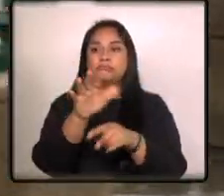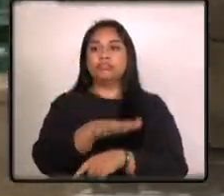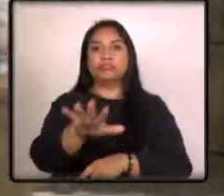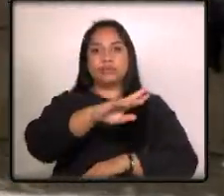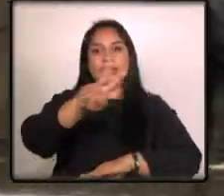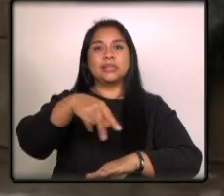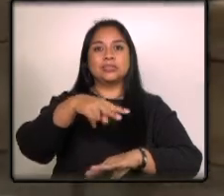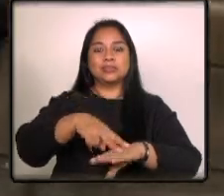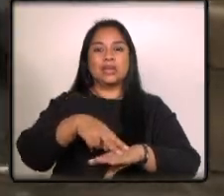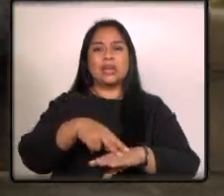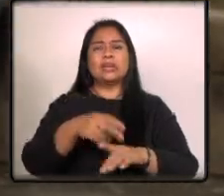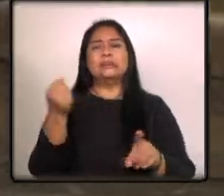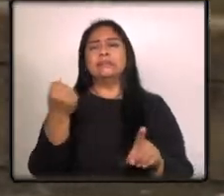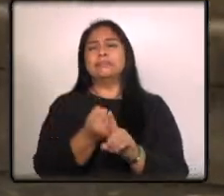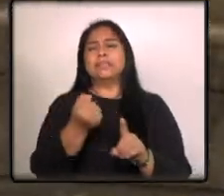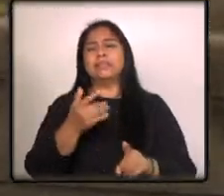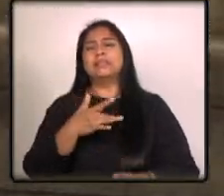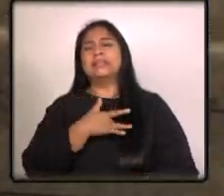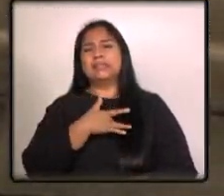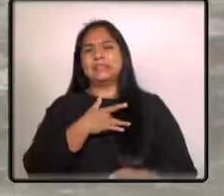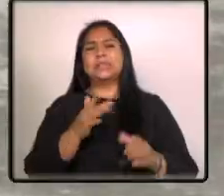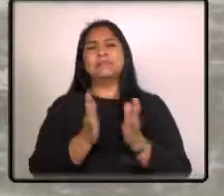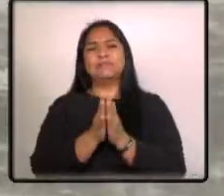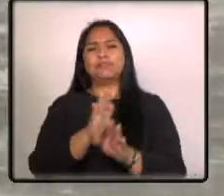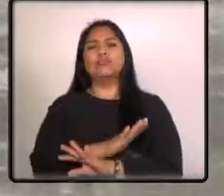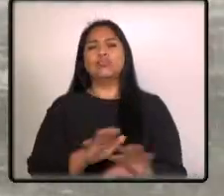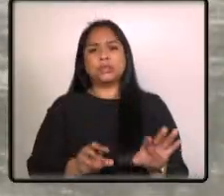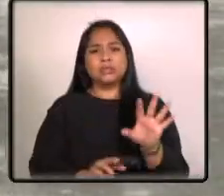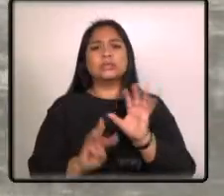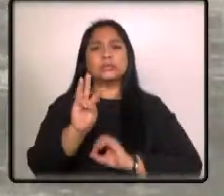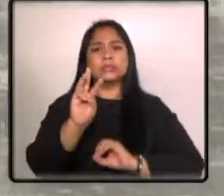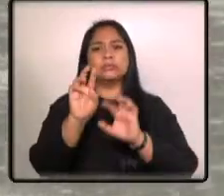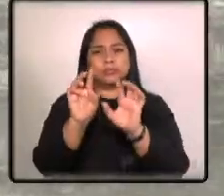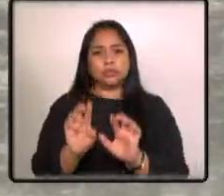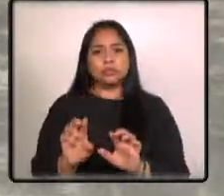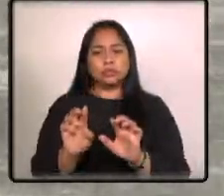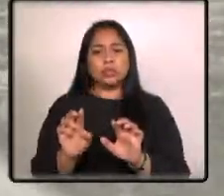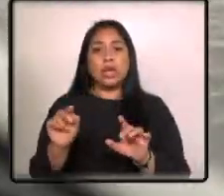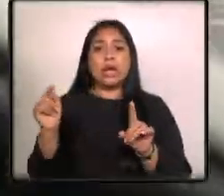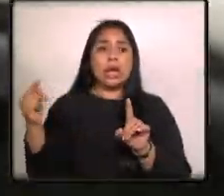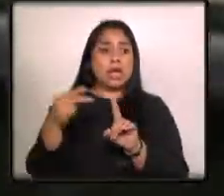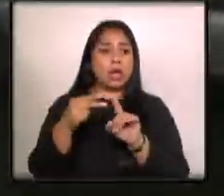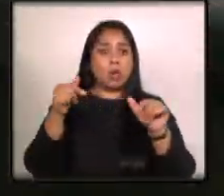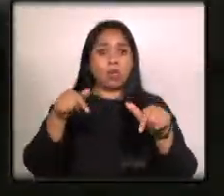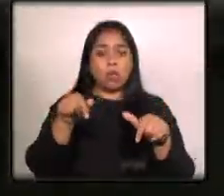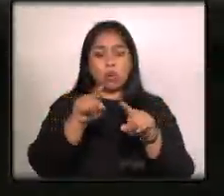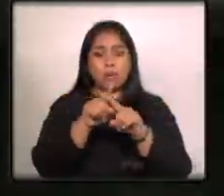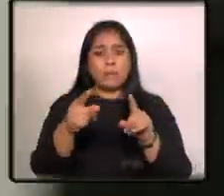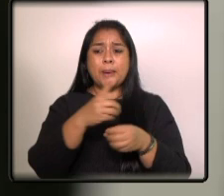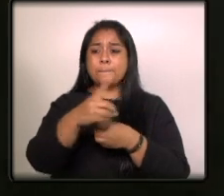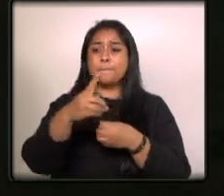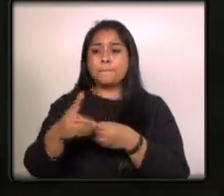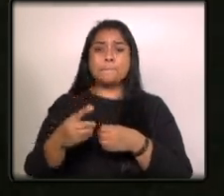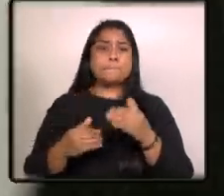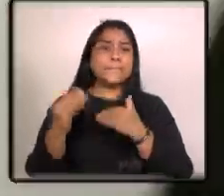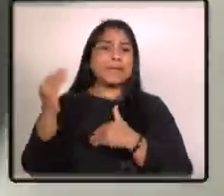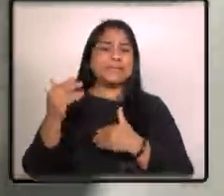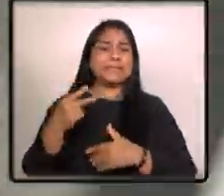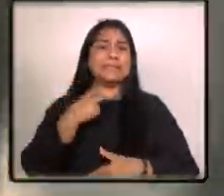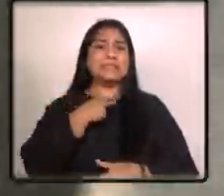lamenta el fallecimiento de 13 personas hasta el momento los departamentos más afectados son